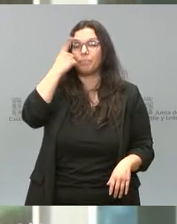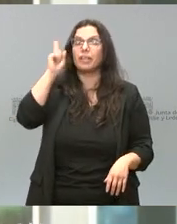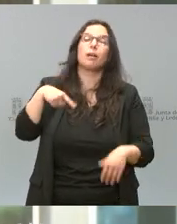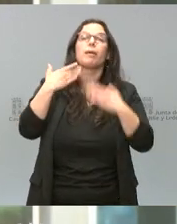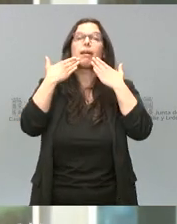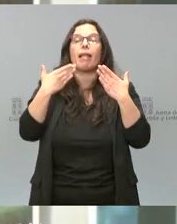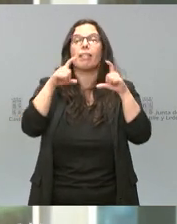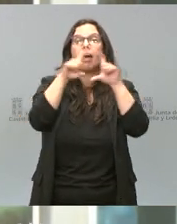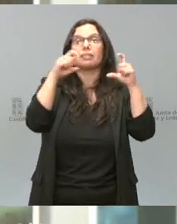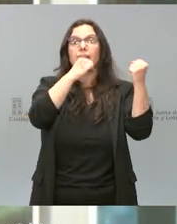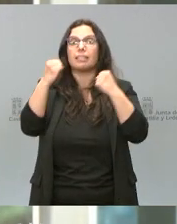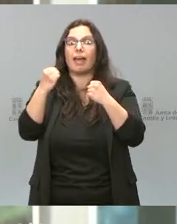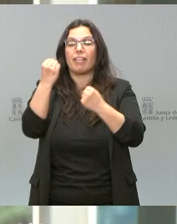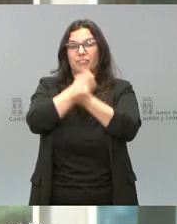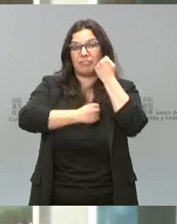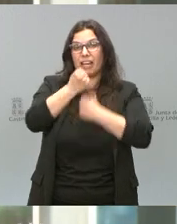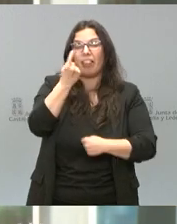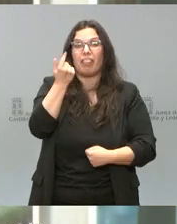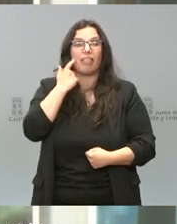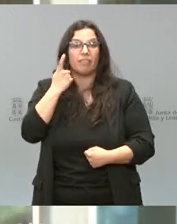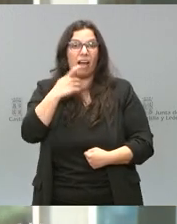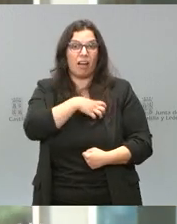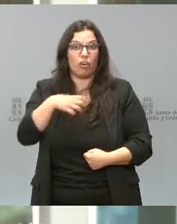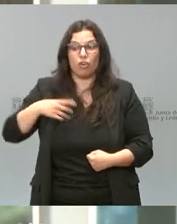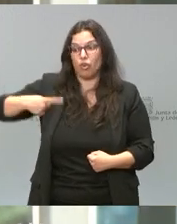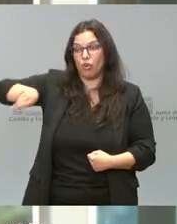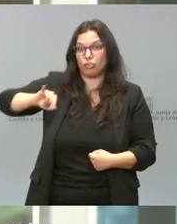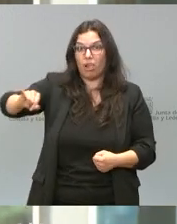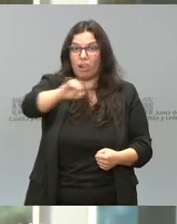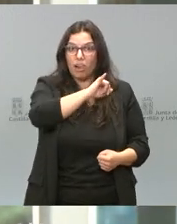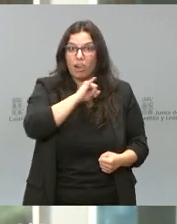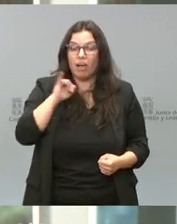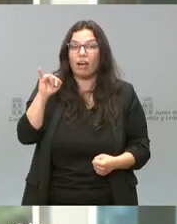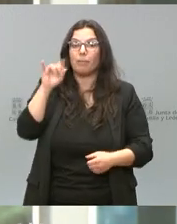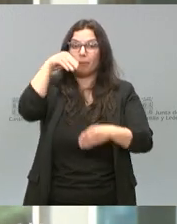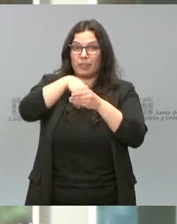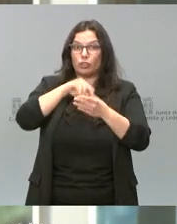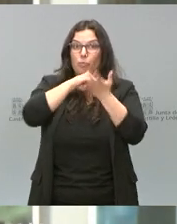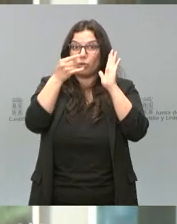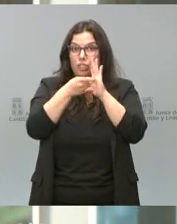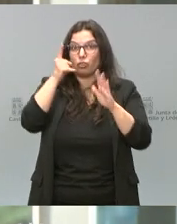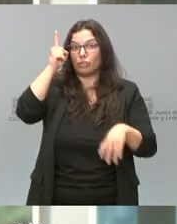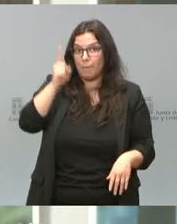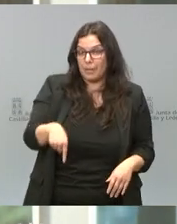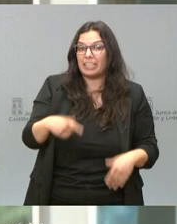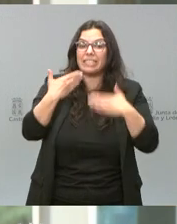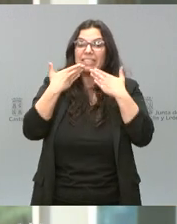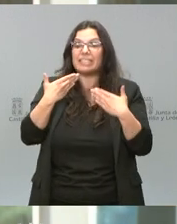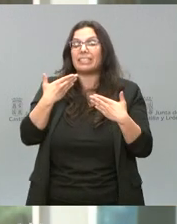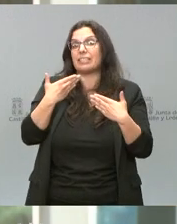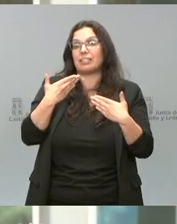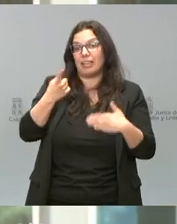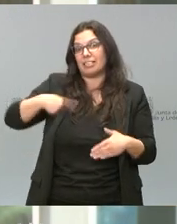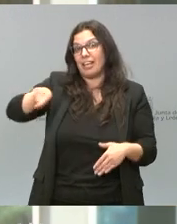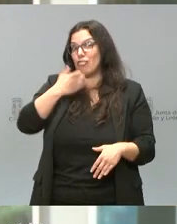a las entidades financieras que aquí estáis representadas en este proyecto, porque, lógicamente, si las instituciones